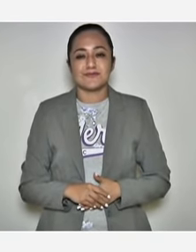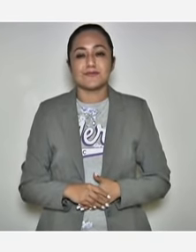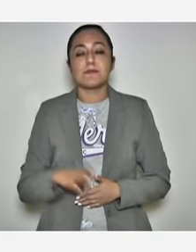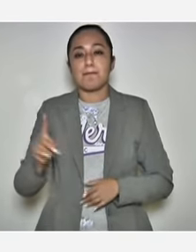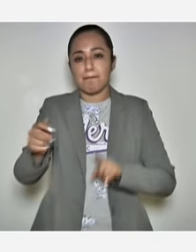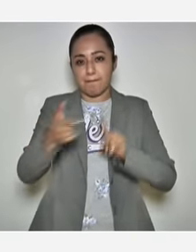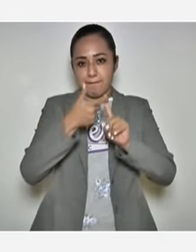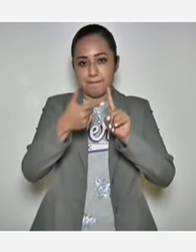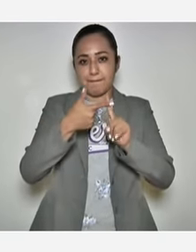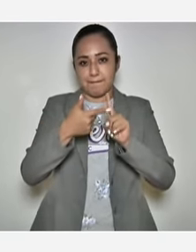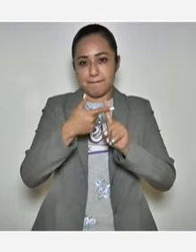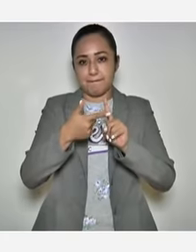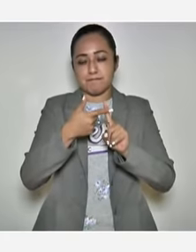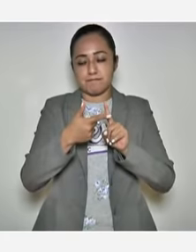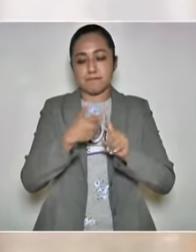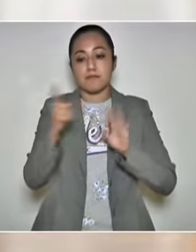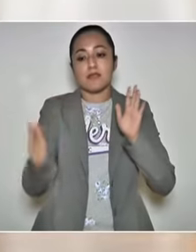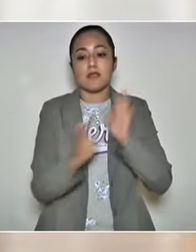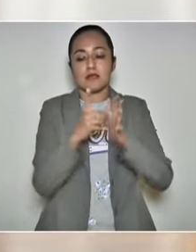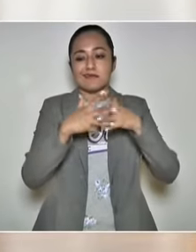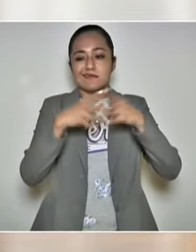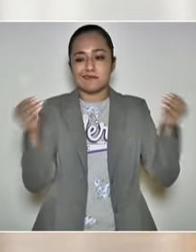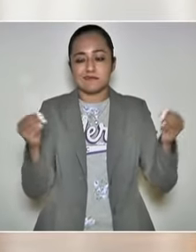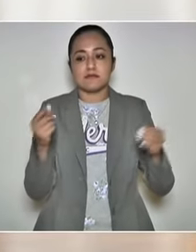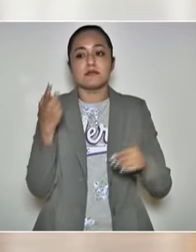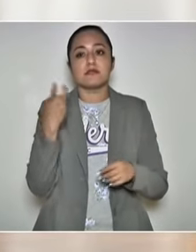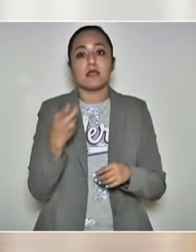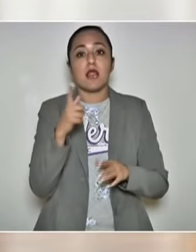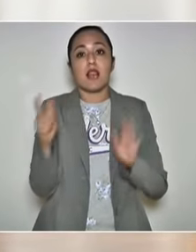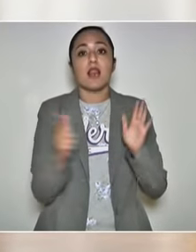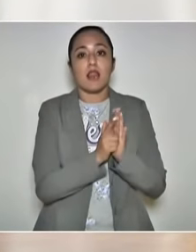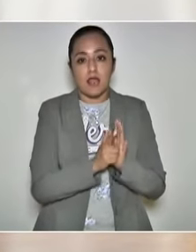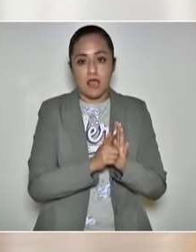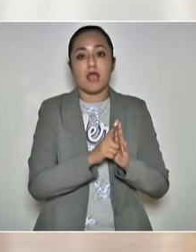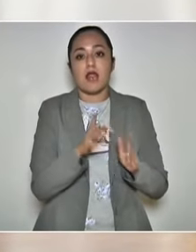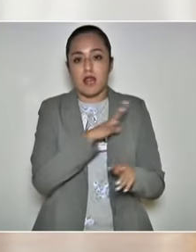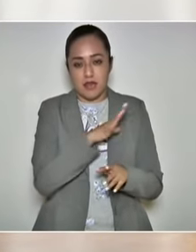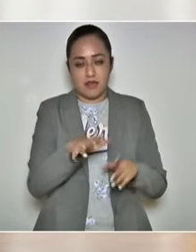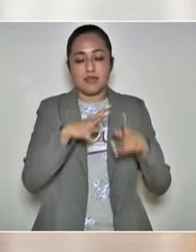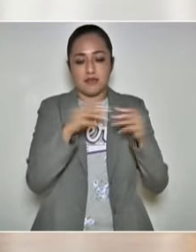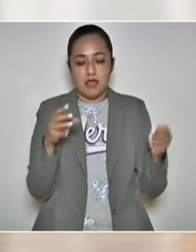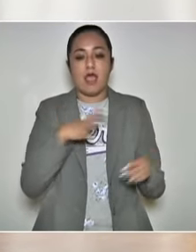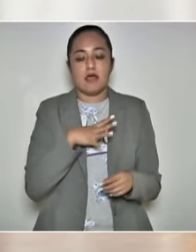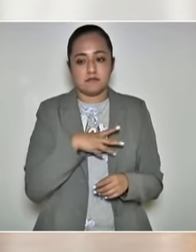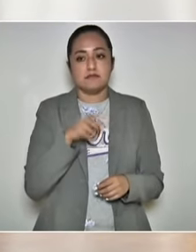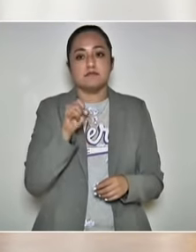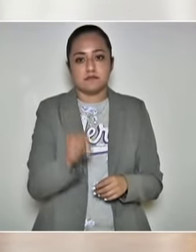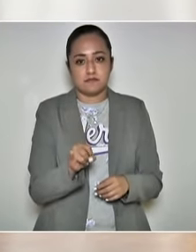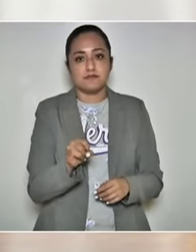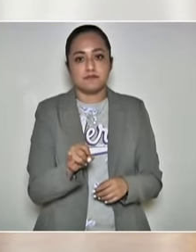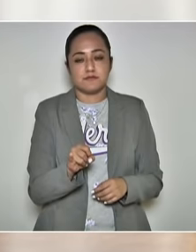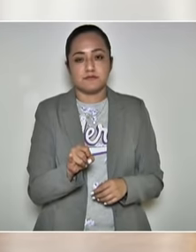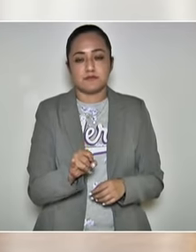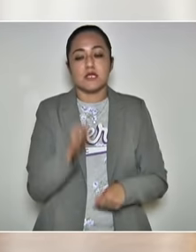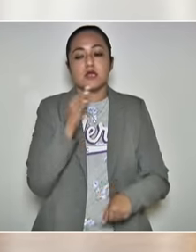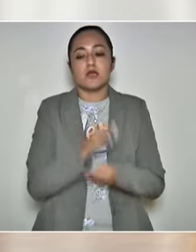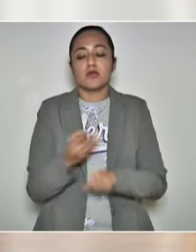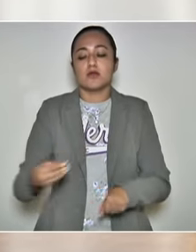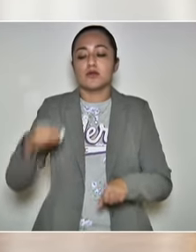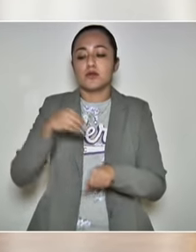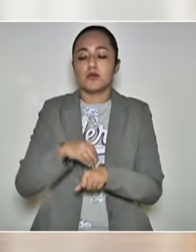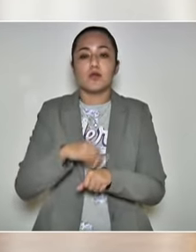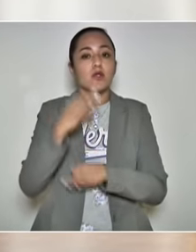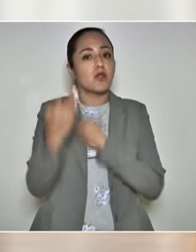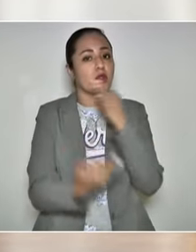Primero, Ley de Desaparecidos, hay una Ley General de Desaparecidos, de aplicación